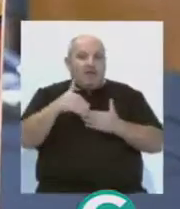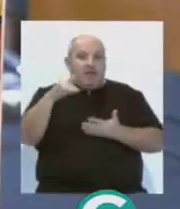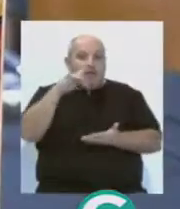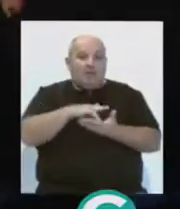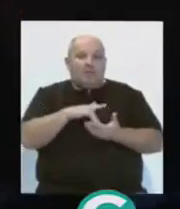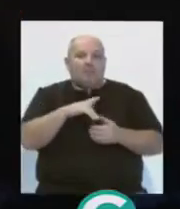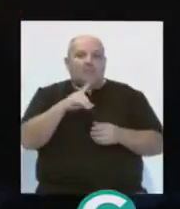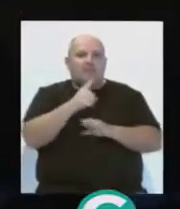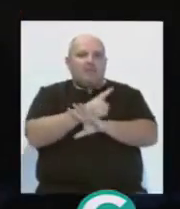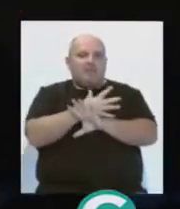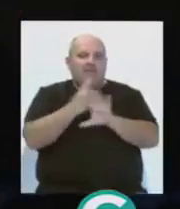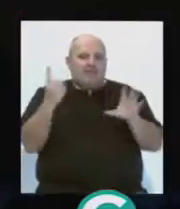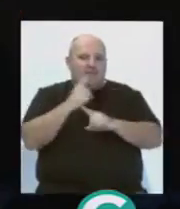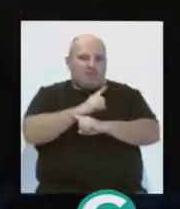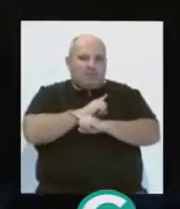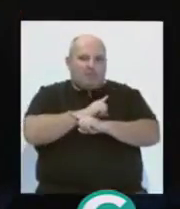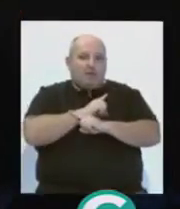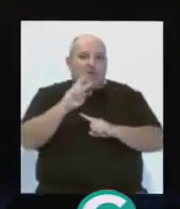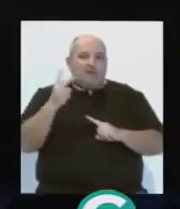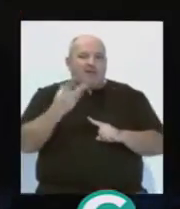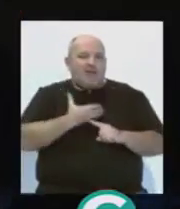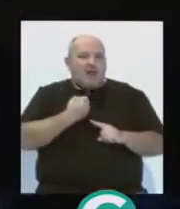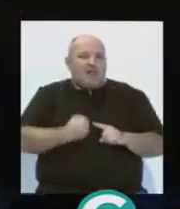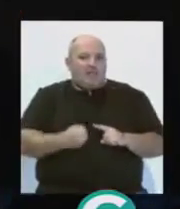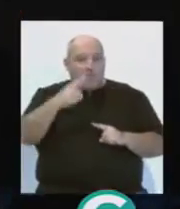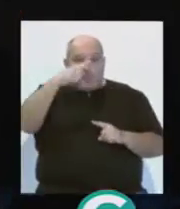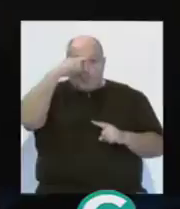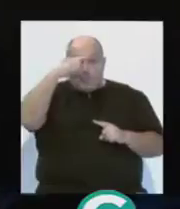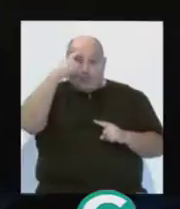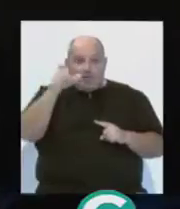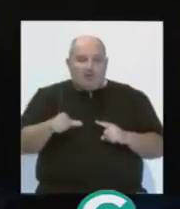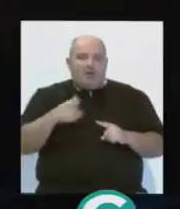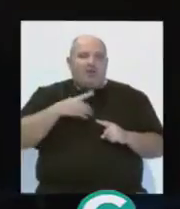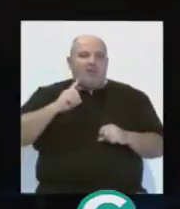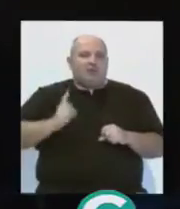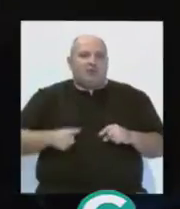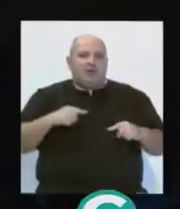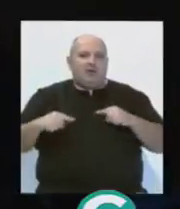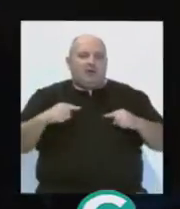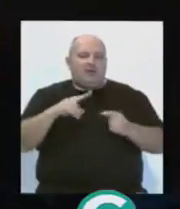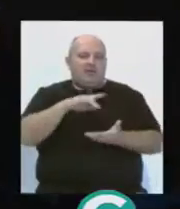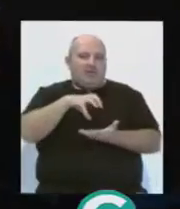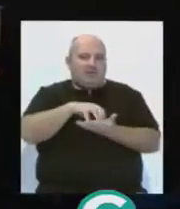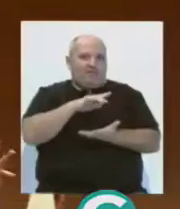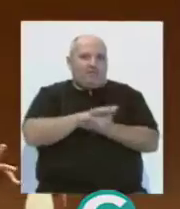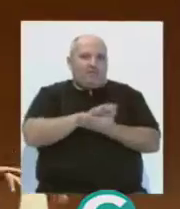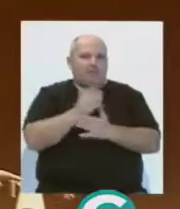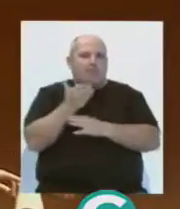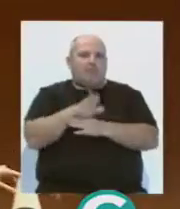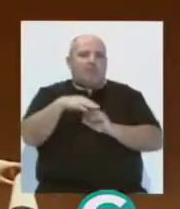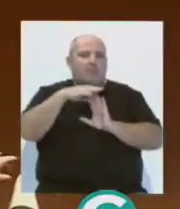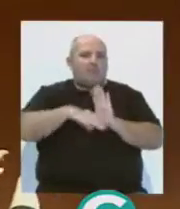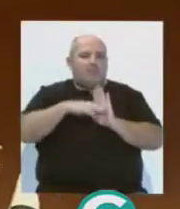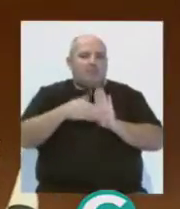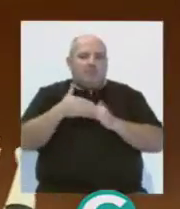celebrará el próximo 16 de noviembre. La teniente de alcalde de Cultura, Eva Tubío, y la directora del Centro Flamenco La Merce, han presentado hoy la